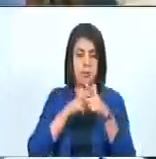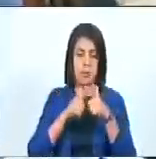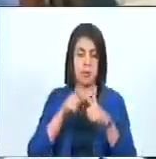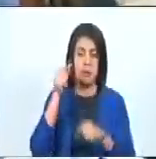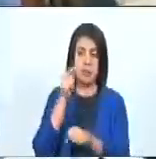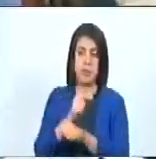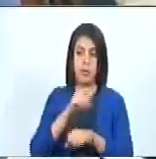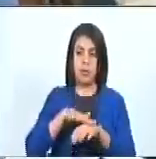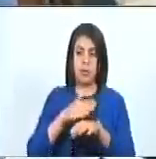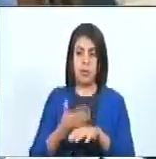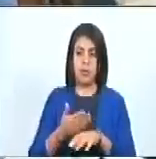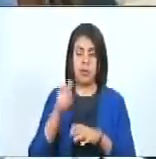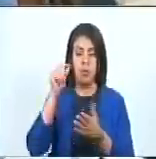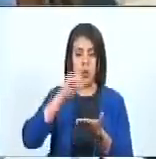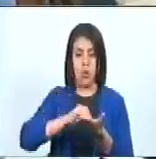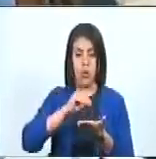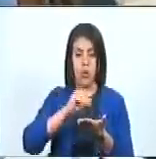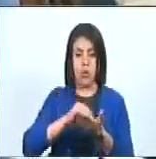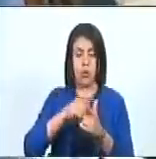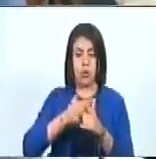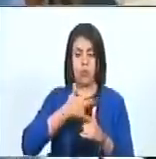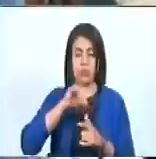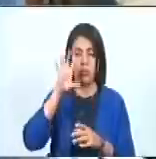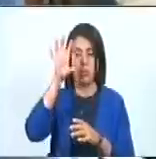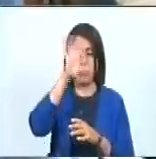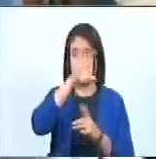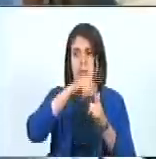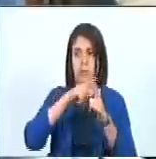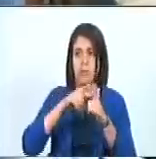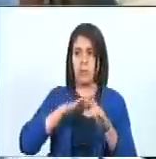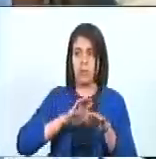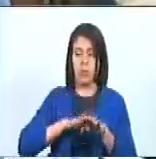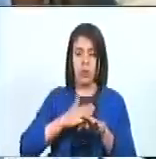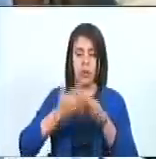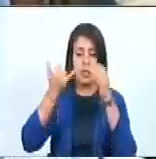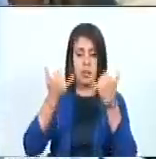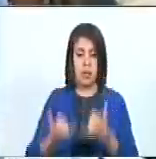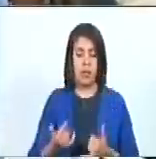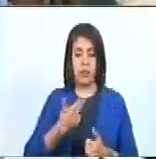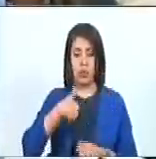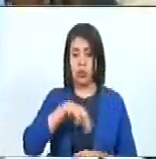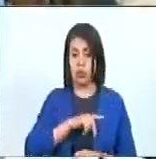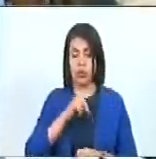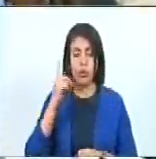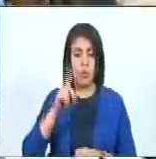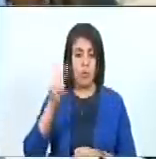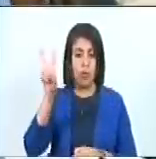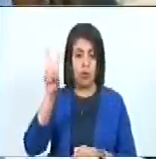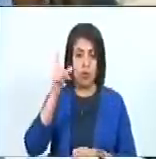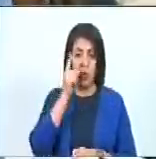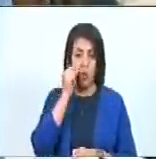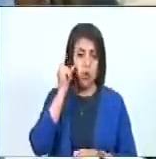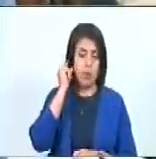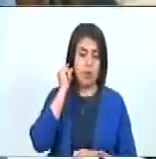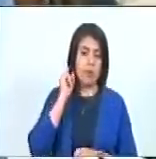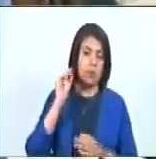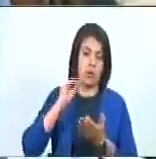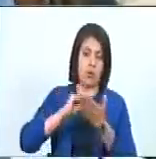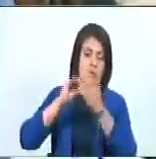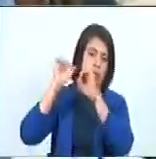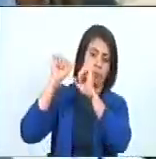acusar de manera indiscriminada a nuestros países. Por supuesto, nosotros, venezolanos y venezolanas,